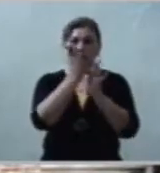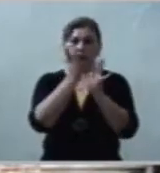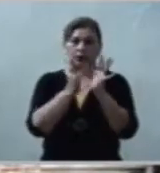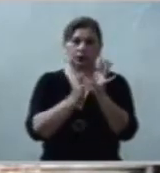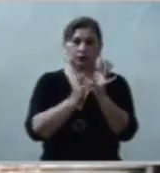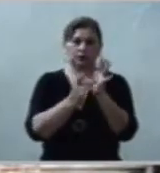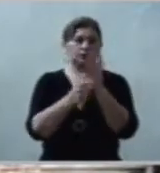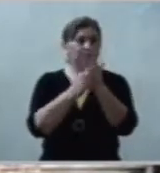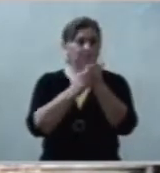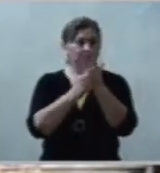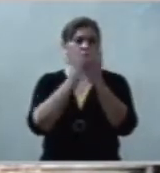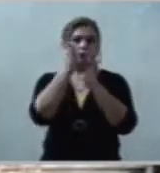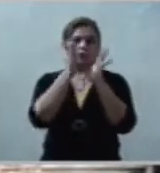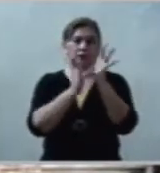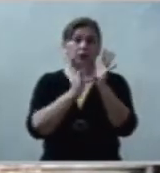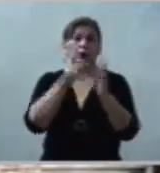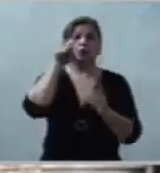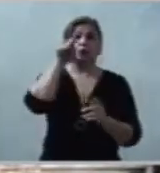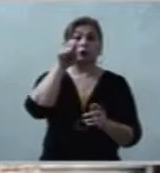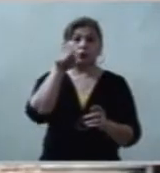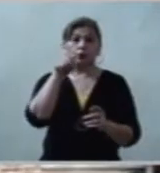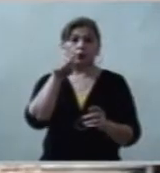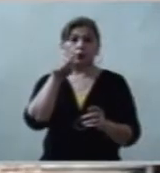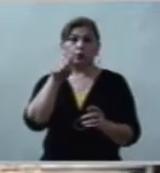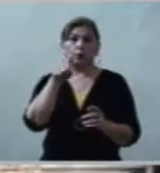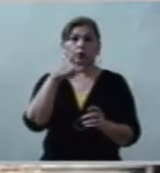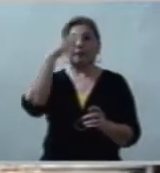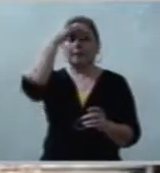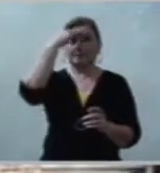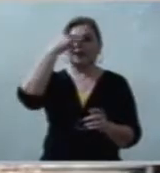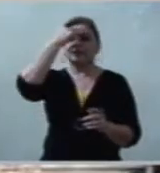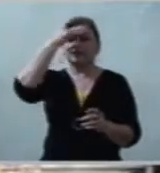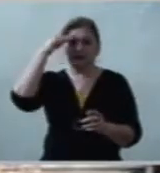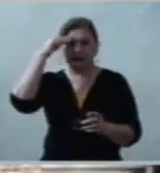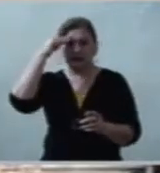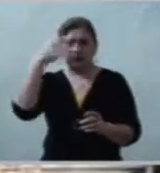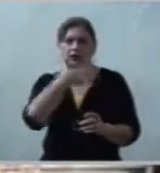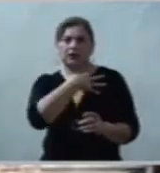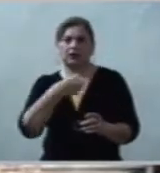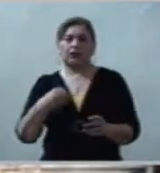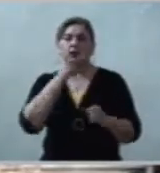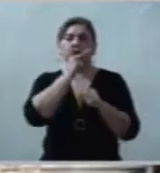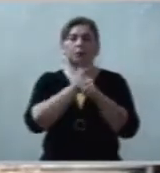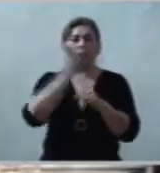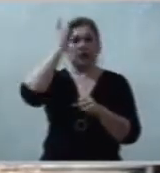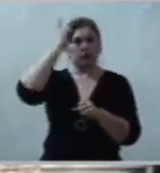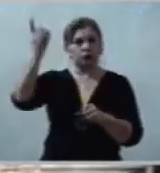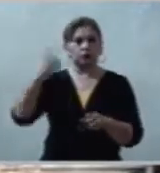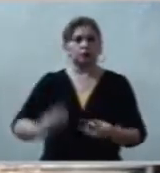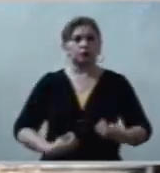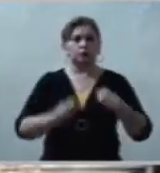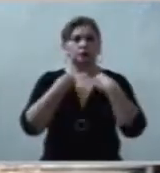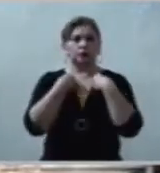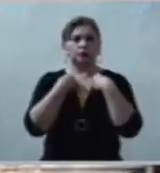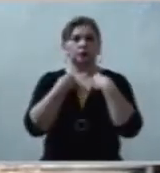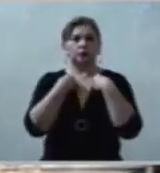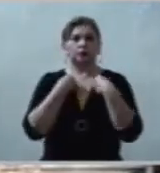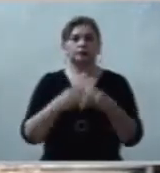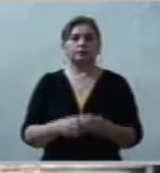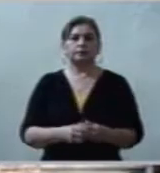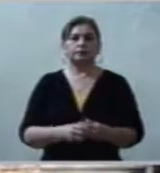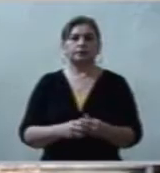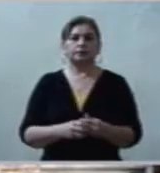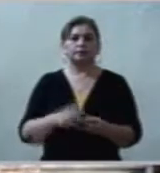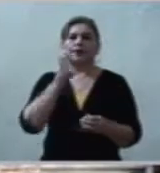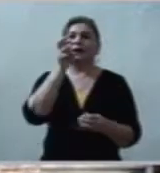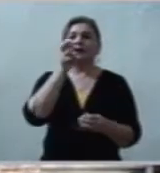Él, tú eres el Mesías, el Hijo de Dios vivo. En